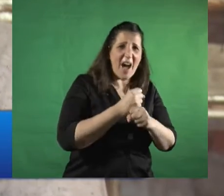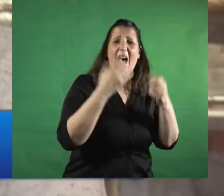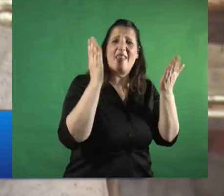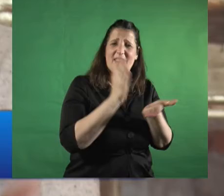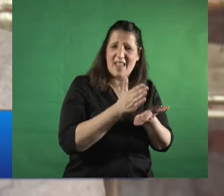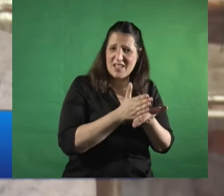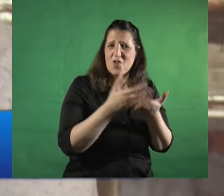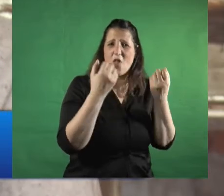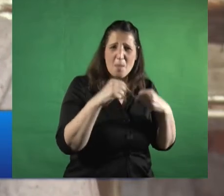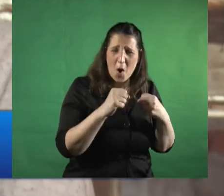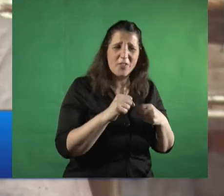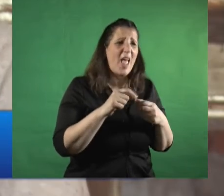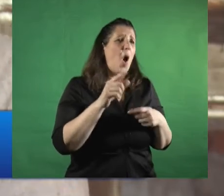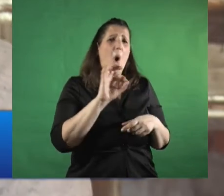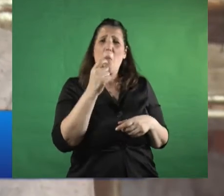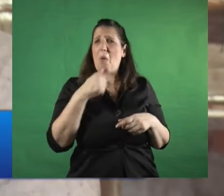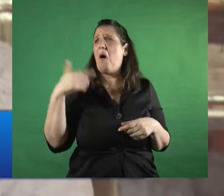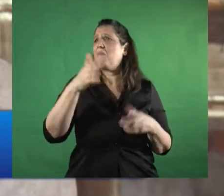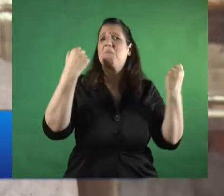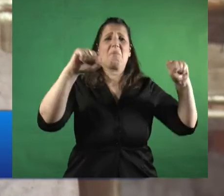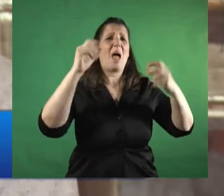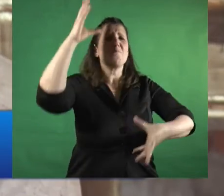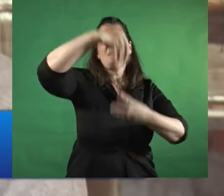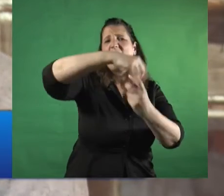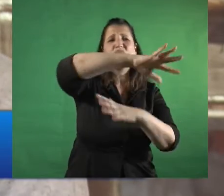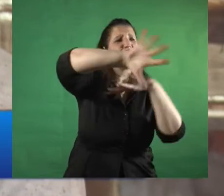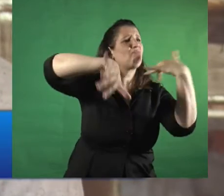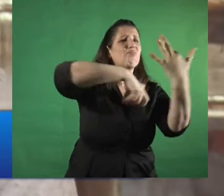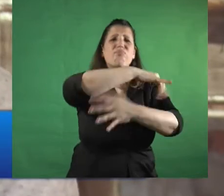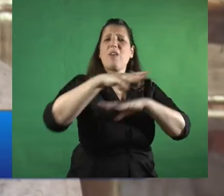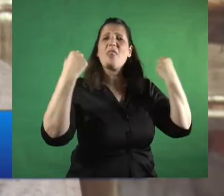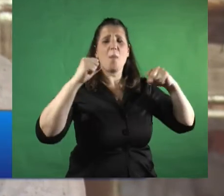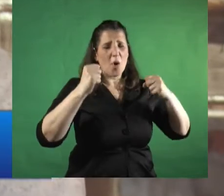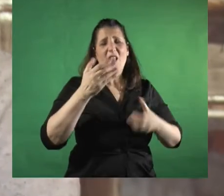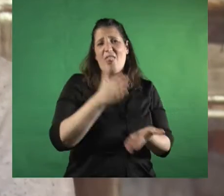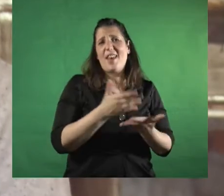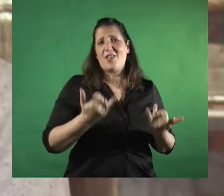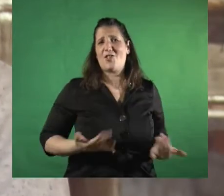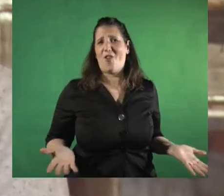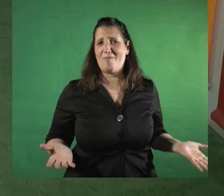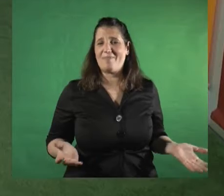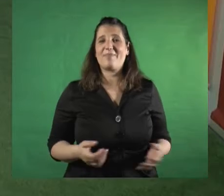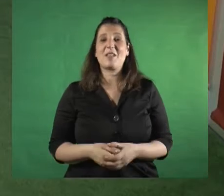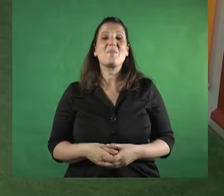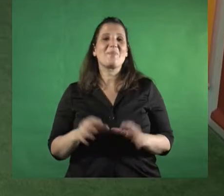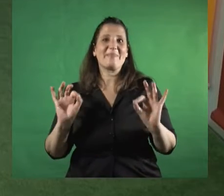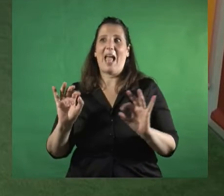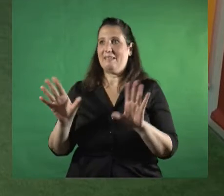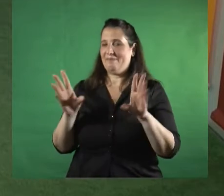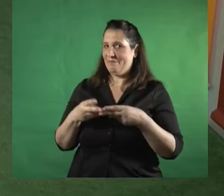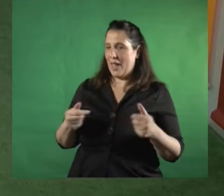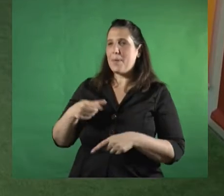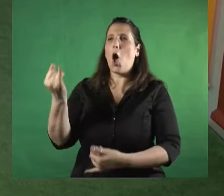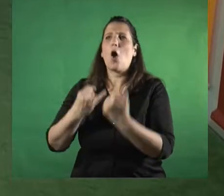y de entrenar y digamos estar en el mundo del deporte sea lo que sea que que la